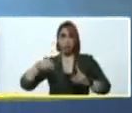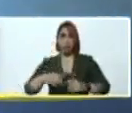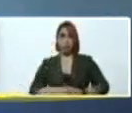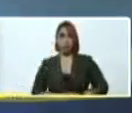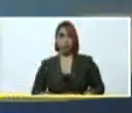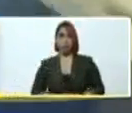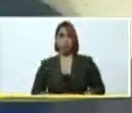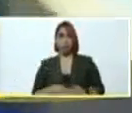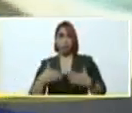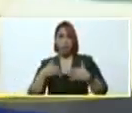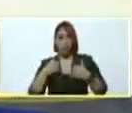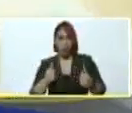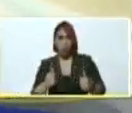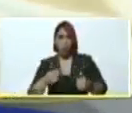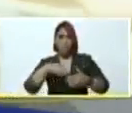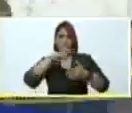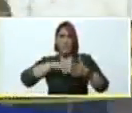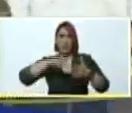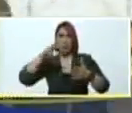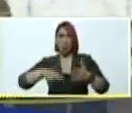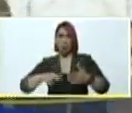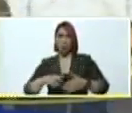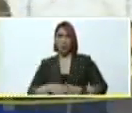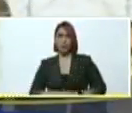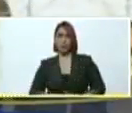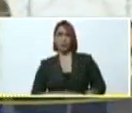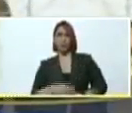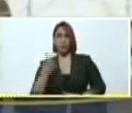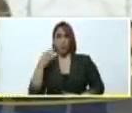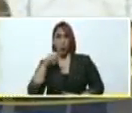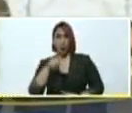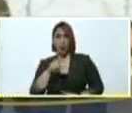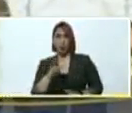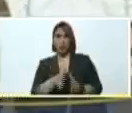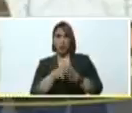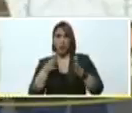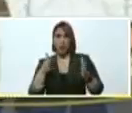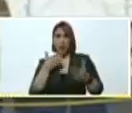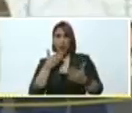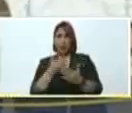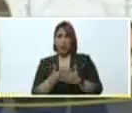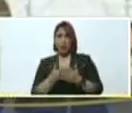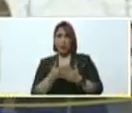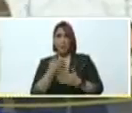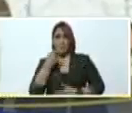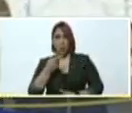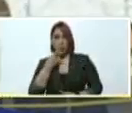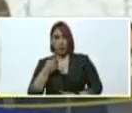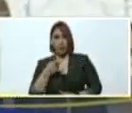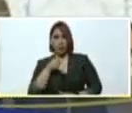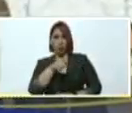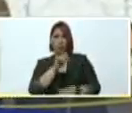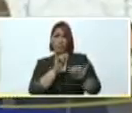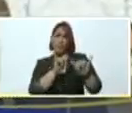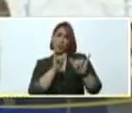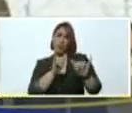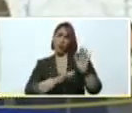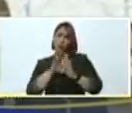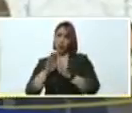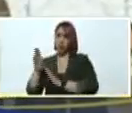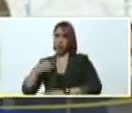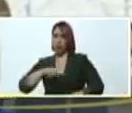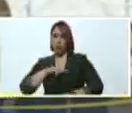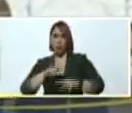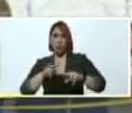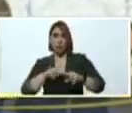los sanitarios, la pintura. Y por ello, pues, esto es gracias a la política que usted ha venido desarrollando para que nuestros niños